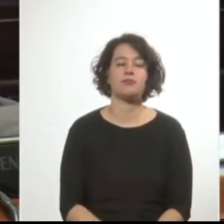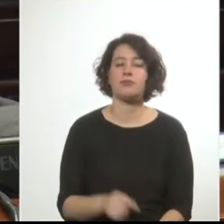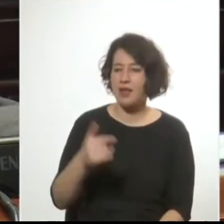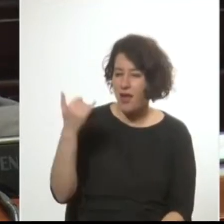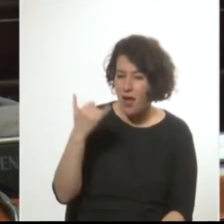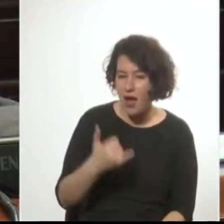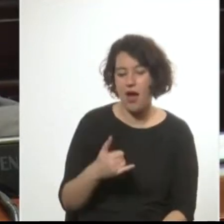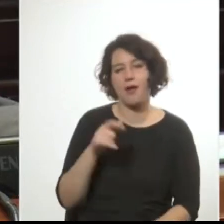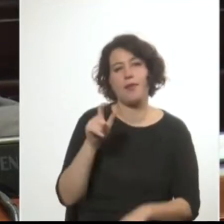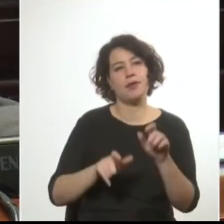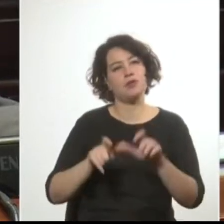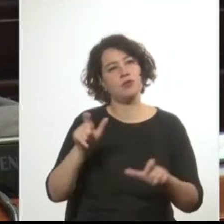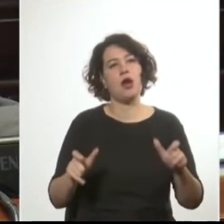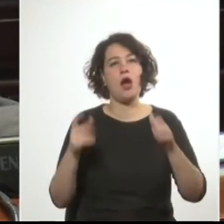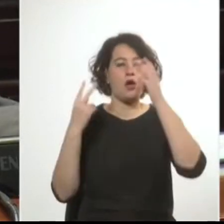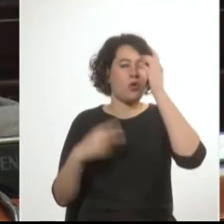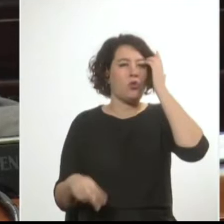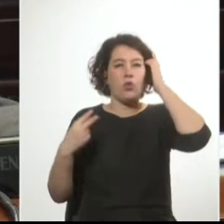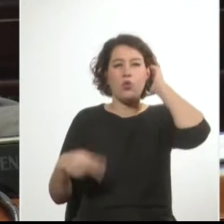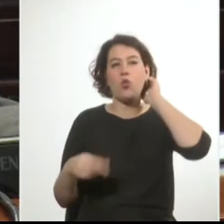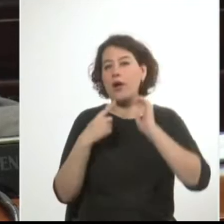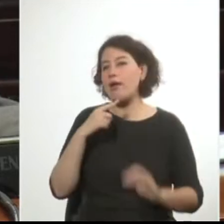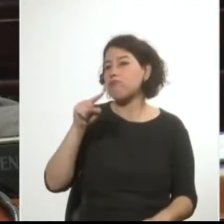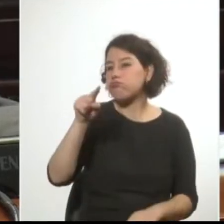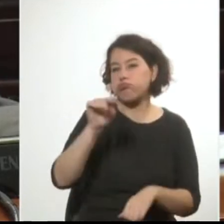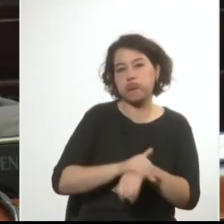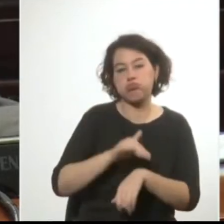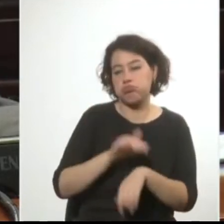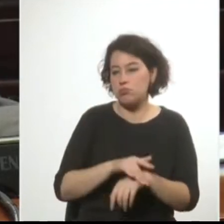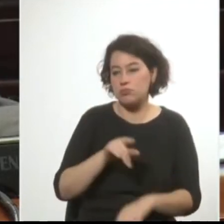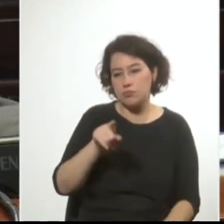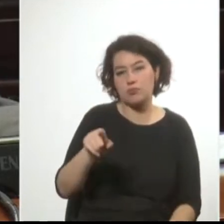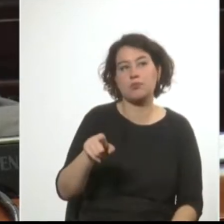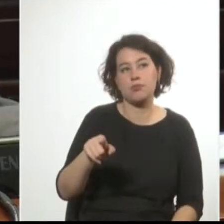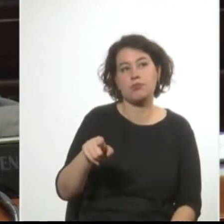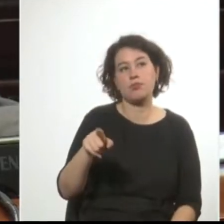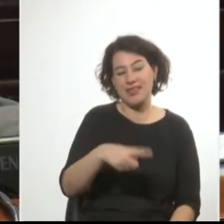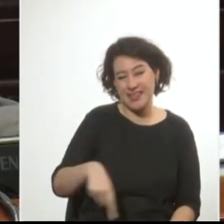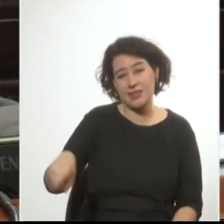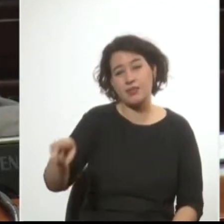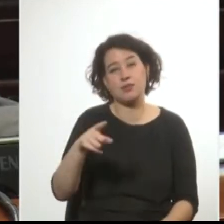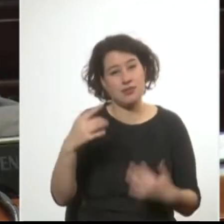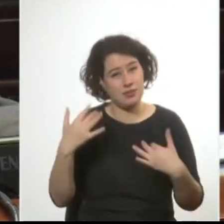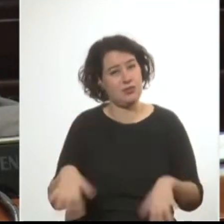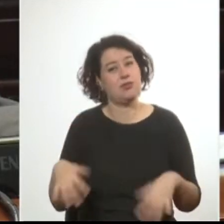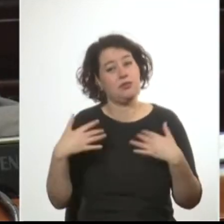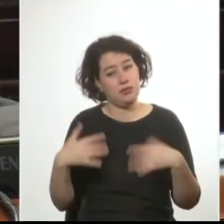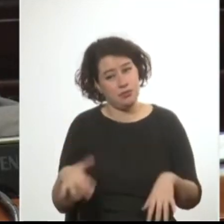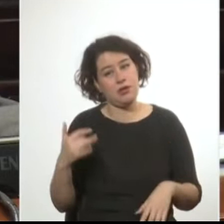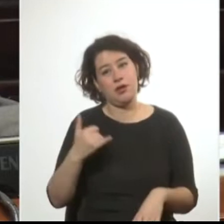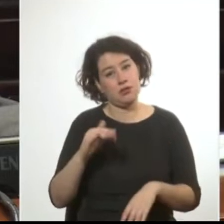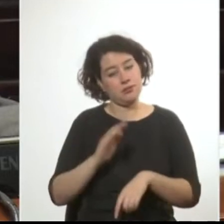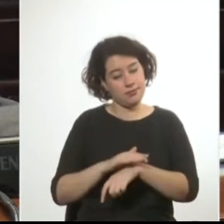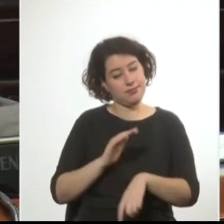actores que nunca fueron señalados con el dedo y a los que le caben importantes responsabilidades.